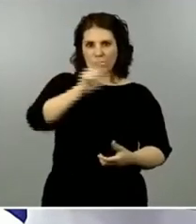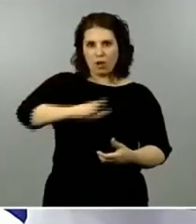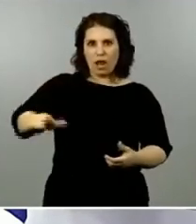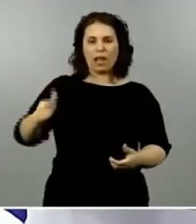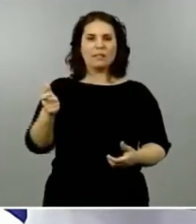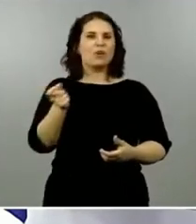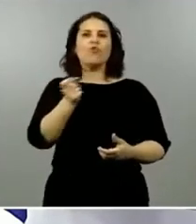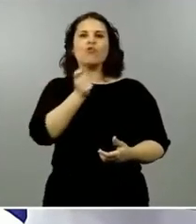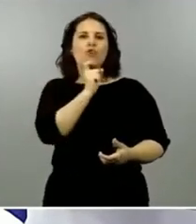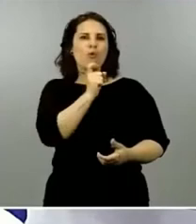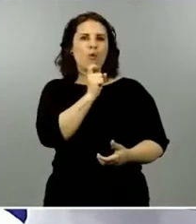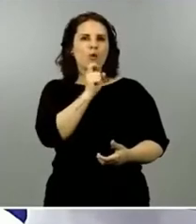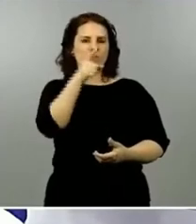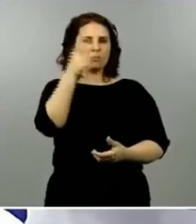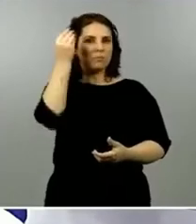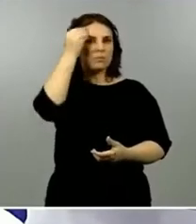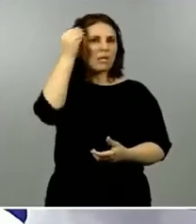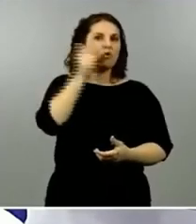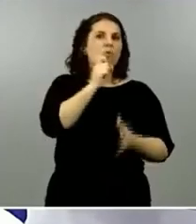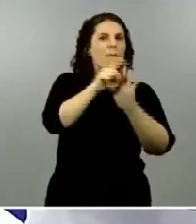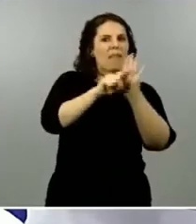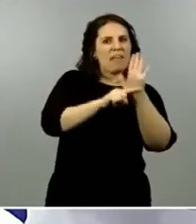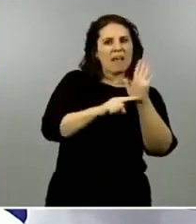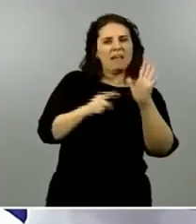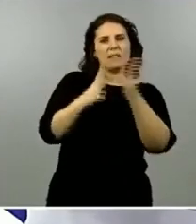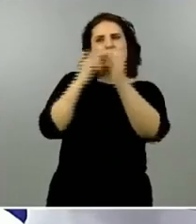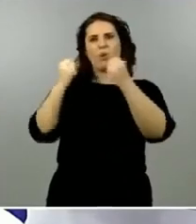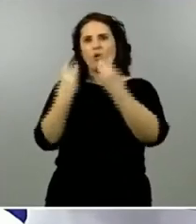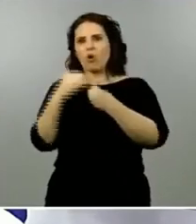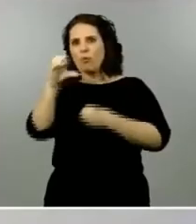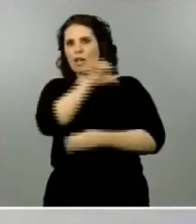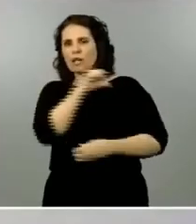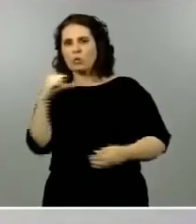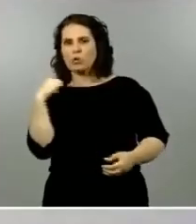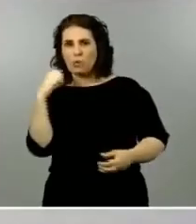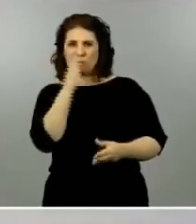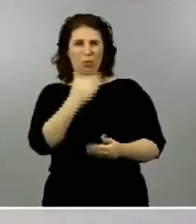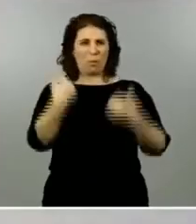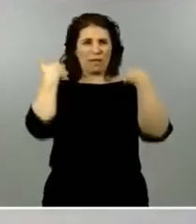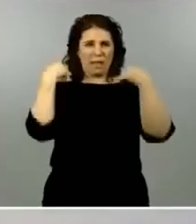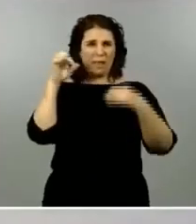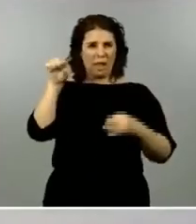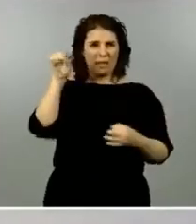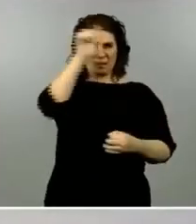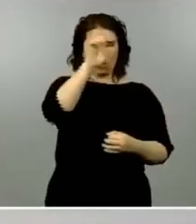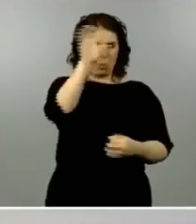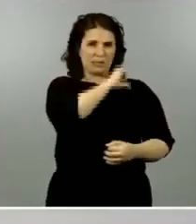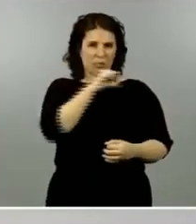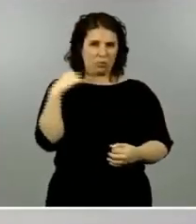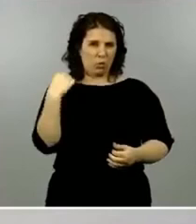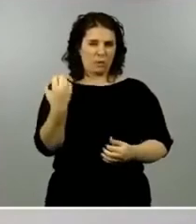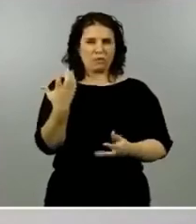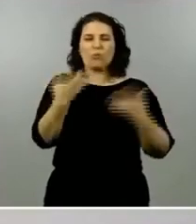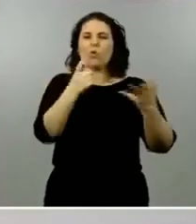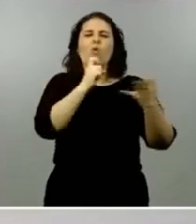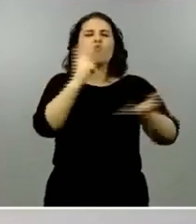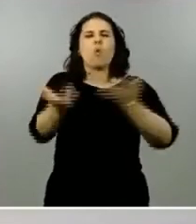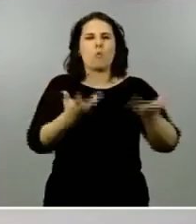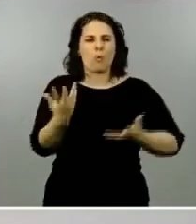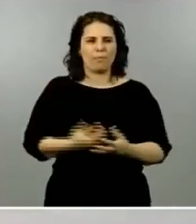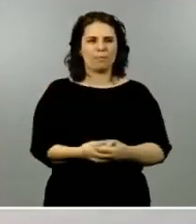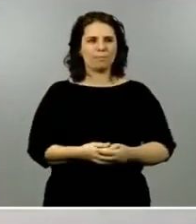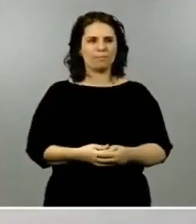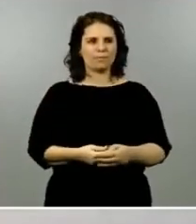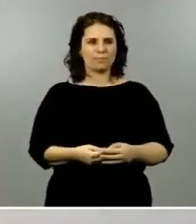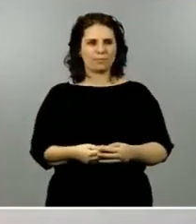las comunidades autónomas entendiendo que las competencias de sanidad están delegadas ahí la segunda pregunta sería saber si el gobierno como